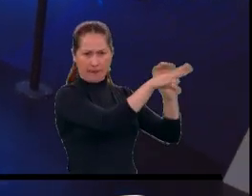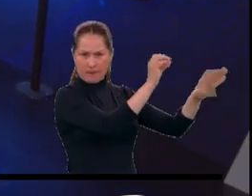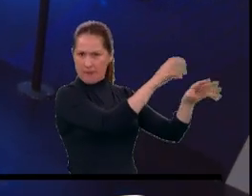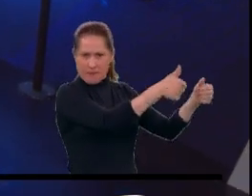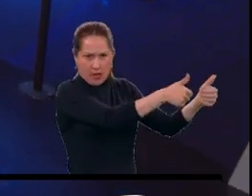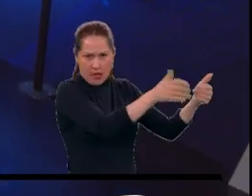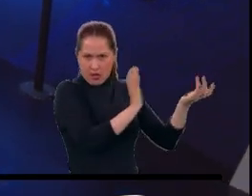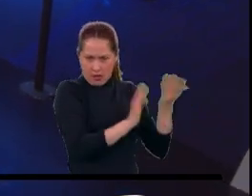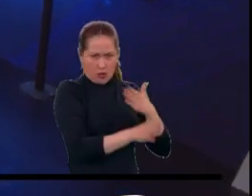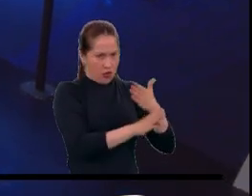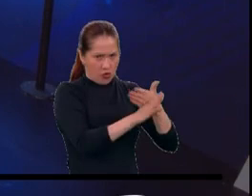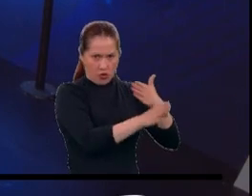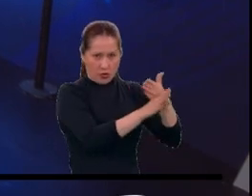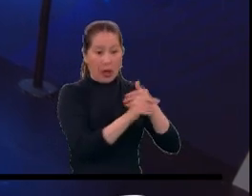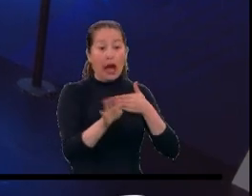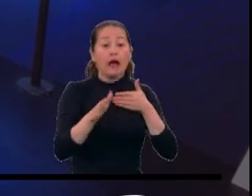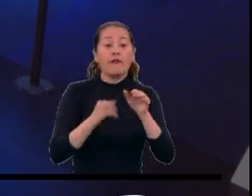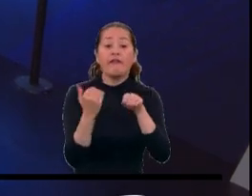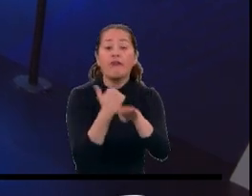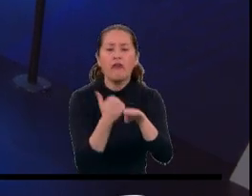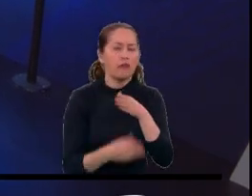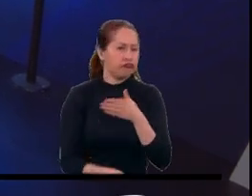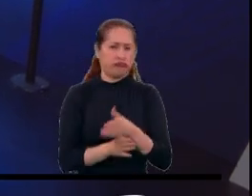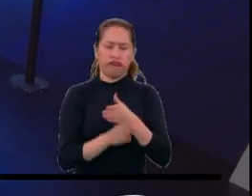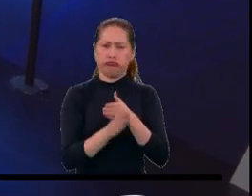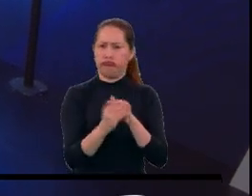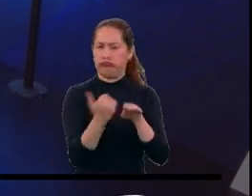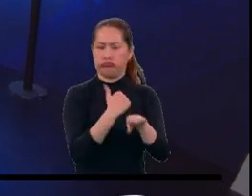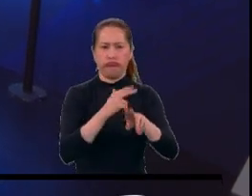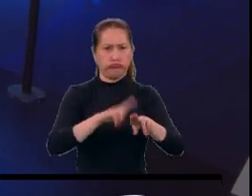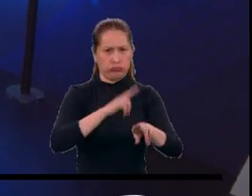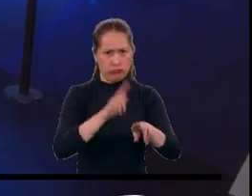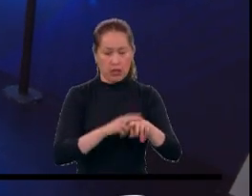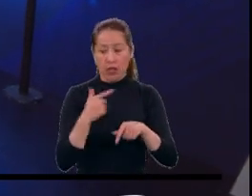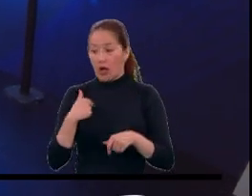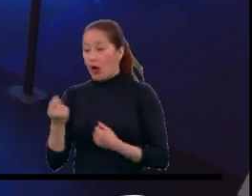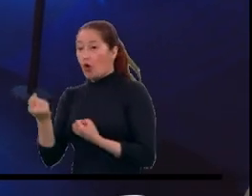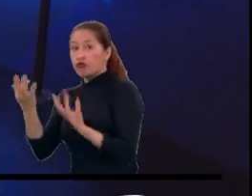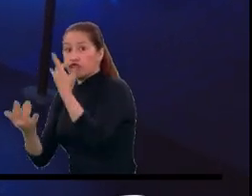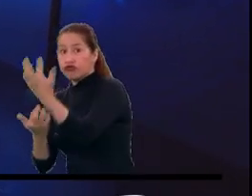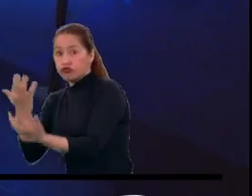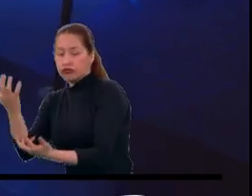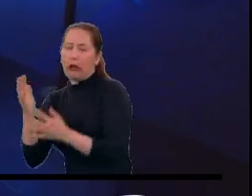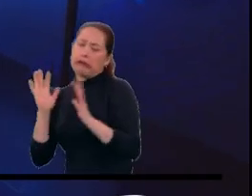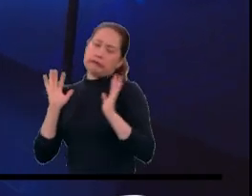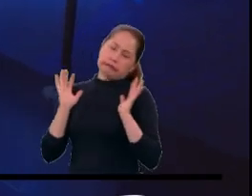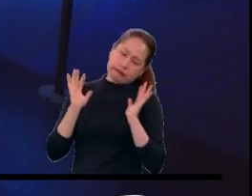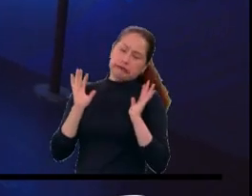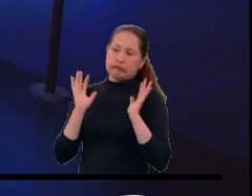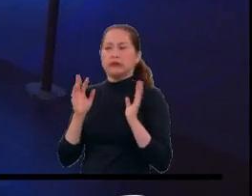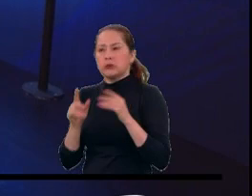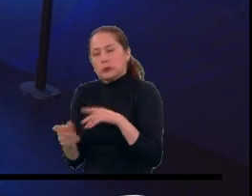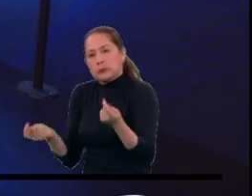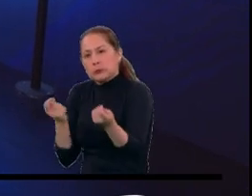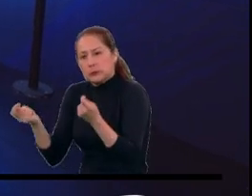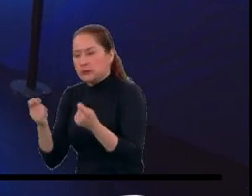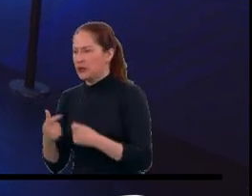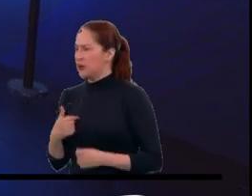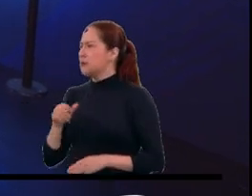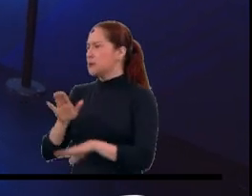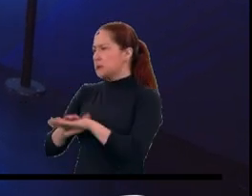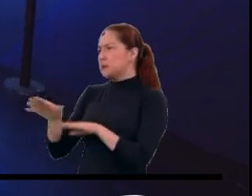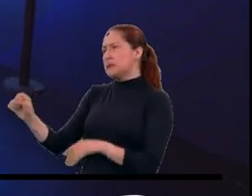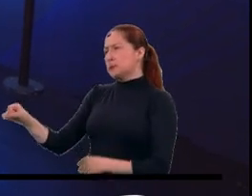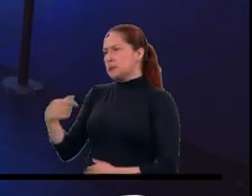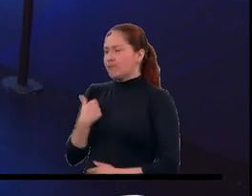que hacen su disposición en la zona pueden ir así. Pues gobernador, lamentamos la pérdida, la afectación de estas 850